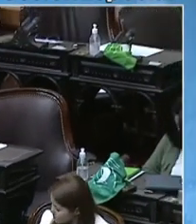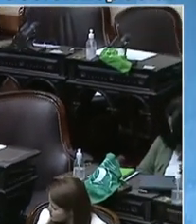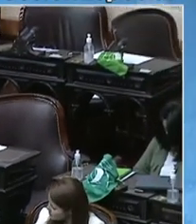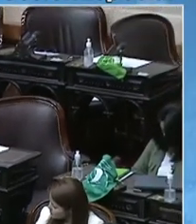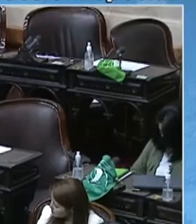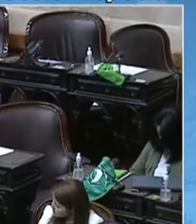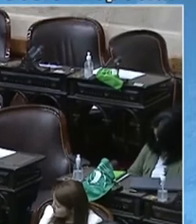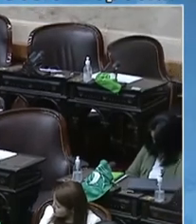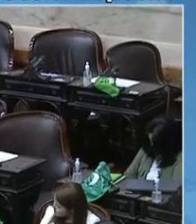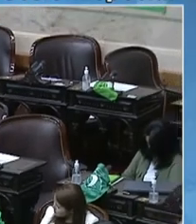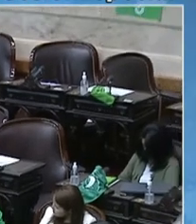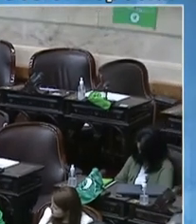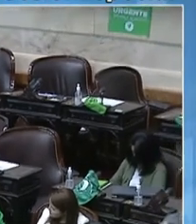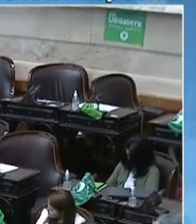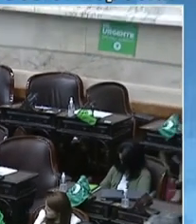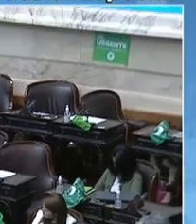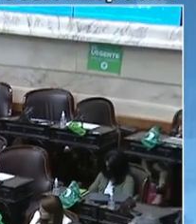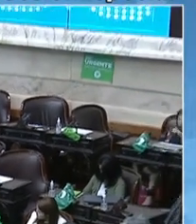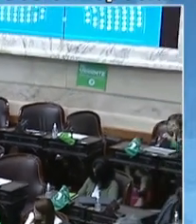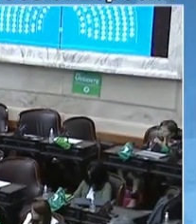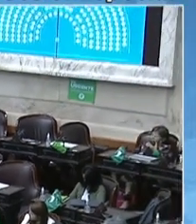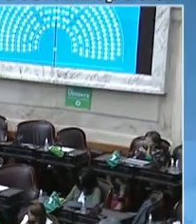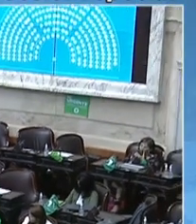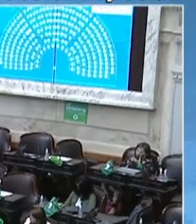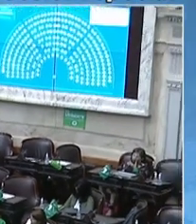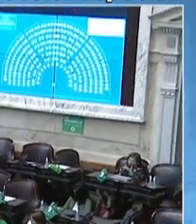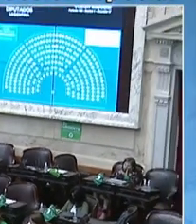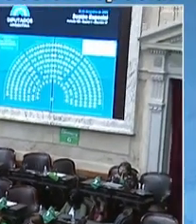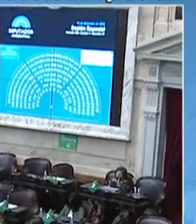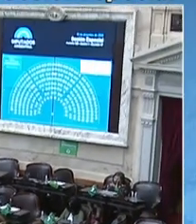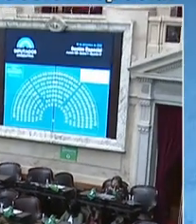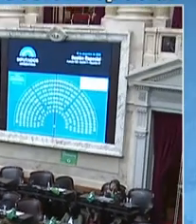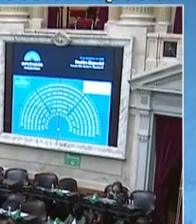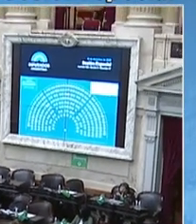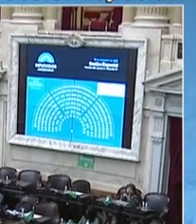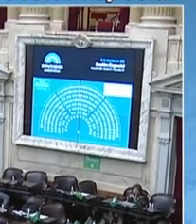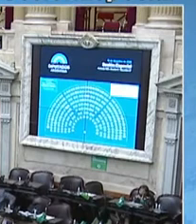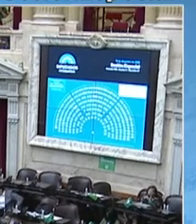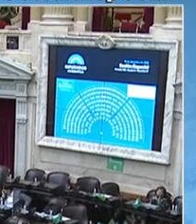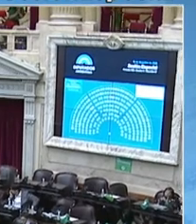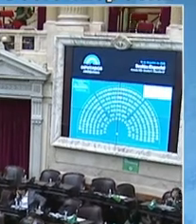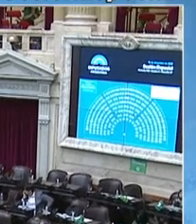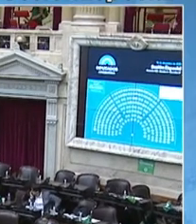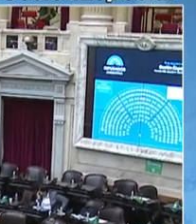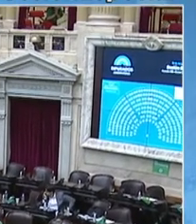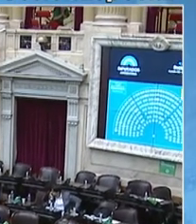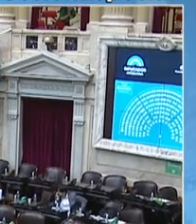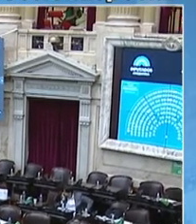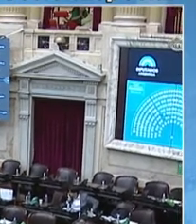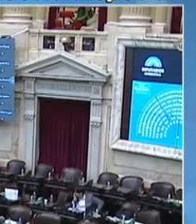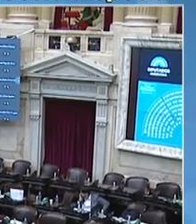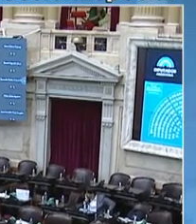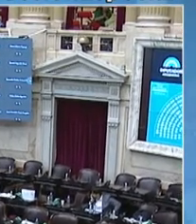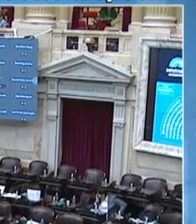tenemos concepciones distintas de cuando esa vida comienza. Este tema ha sido abordado de diferentes